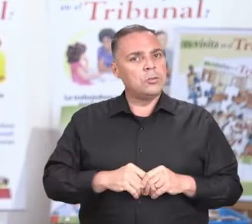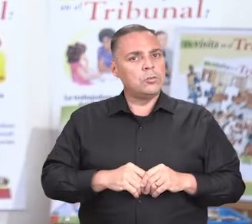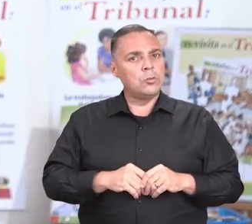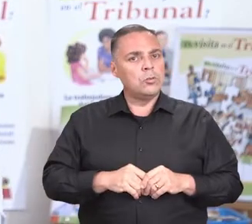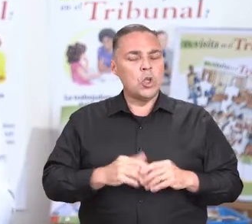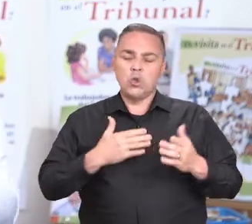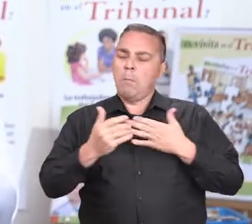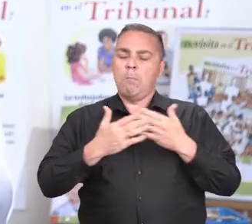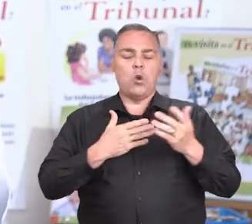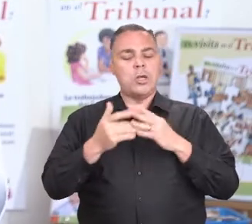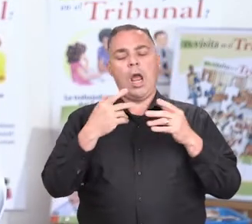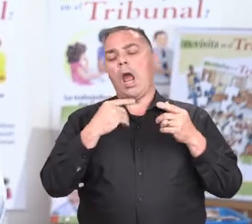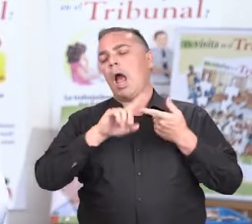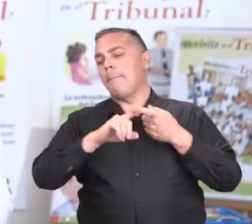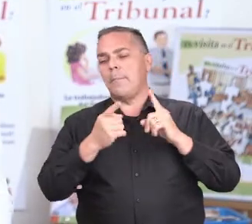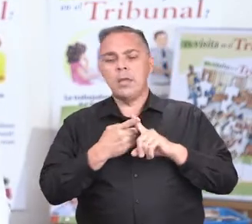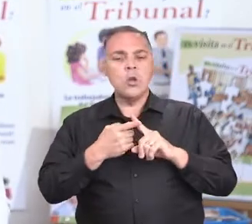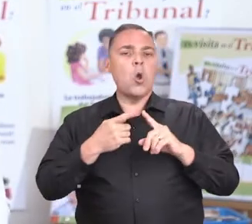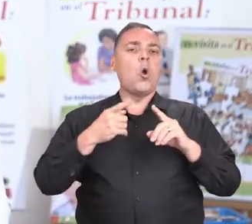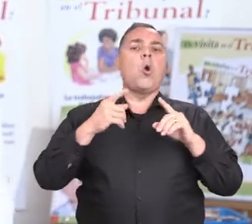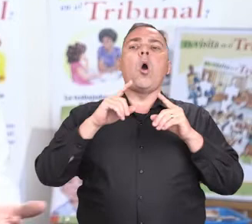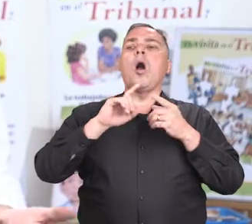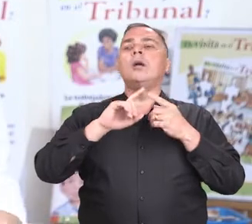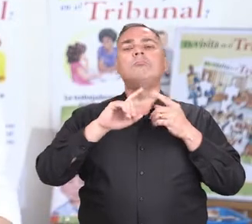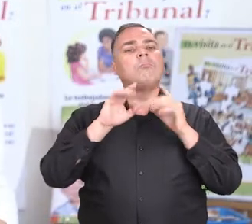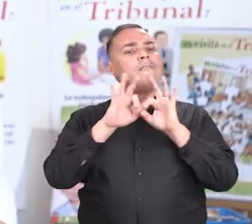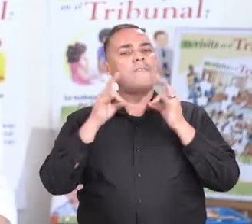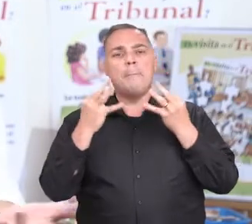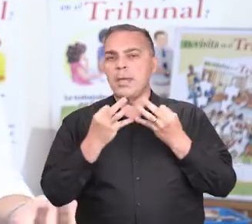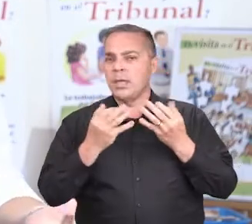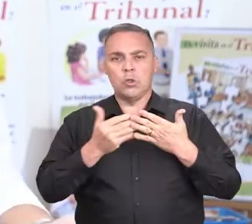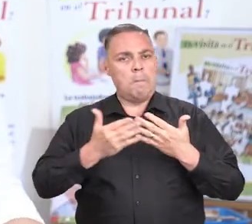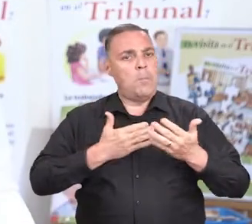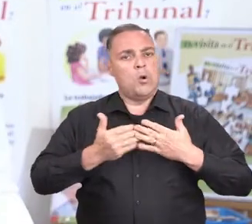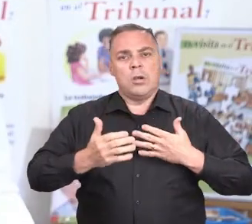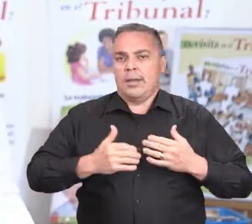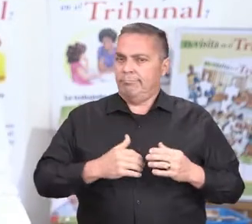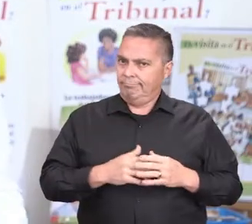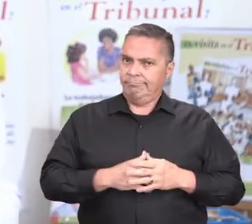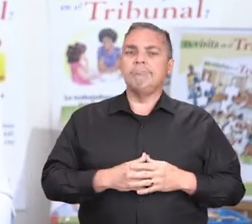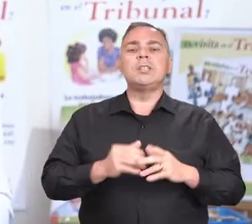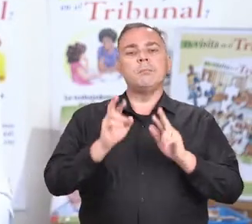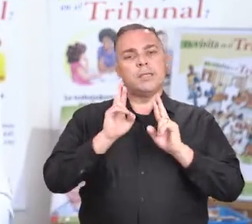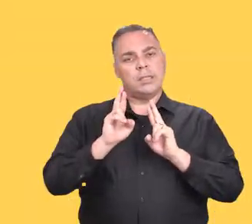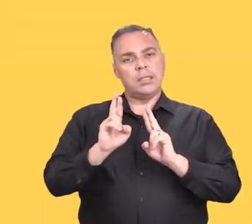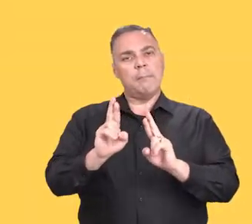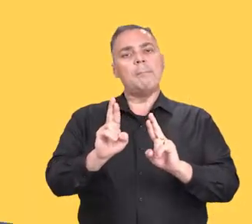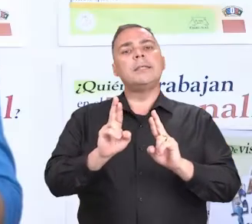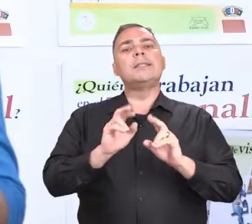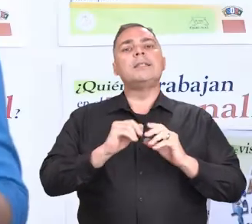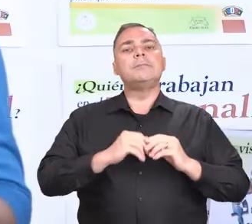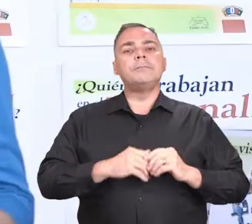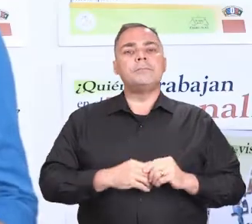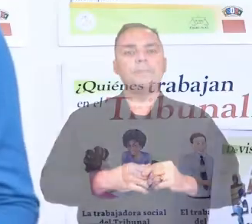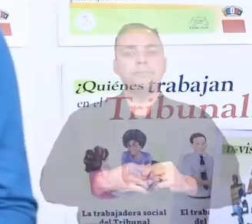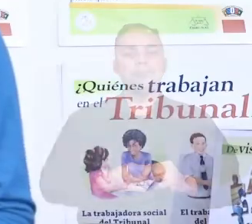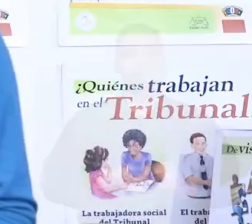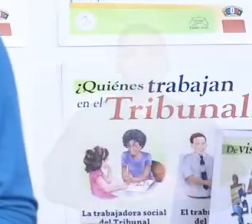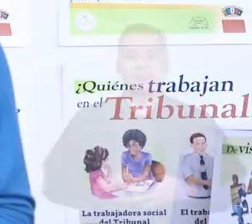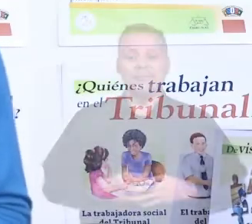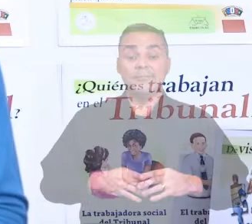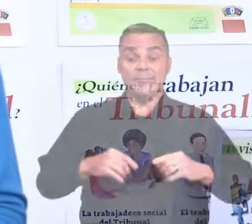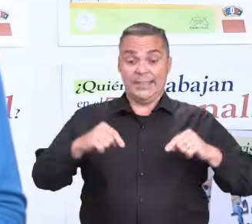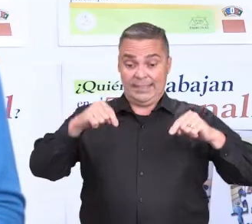su permiso. Ni siquiera porque sean tus amigos, tus amigas o incluso tu familia. En esta serie de videos